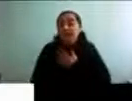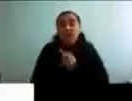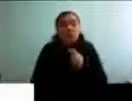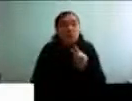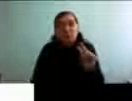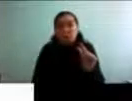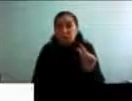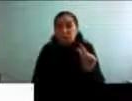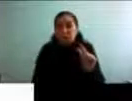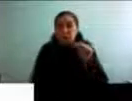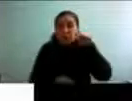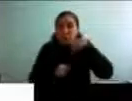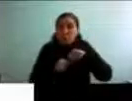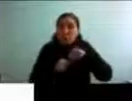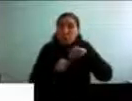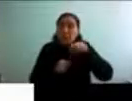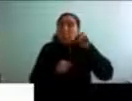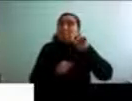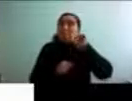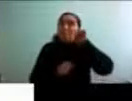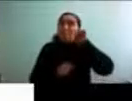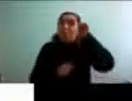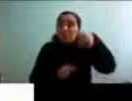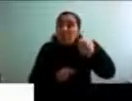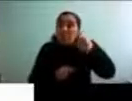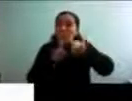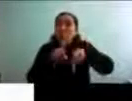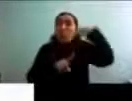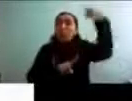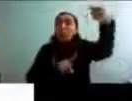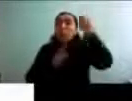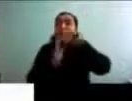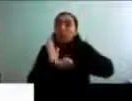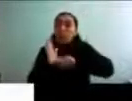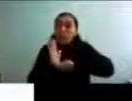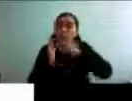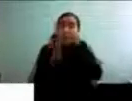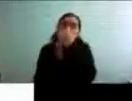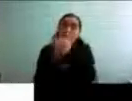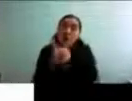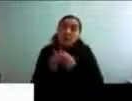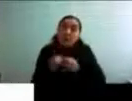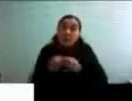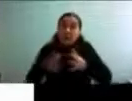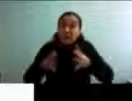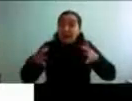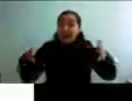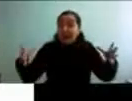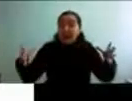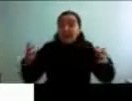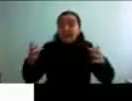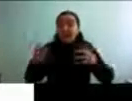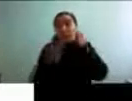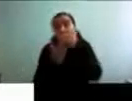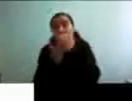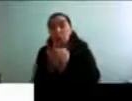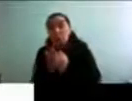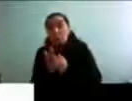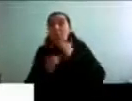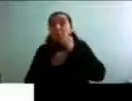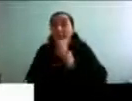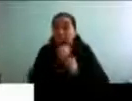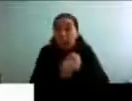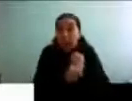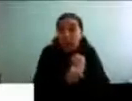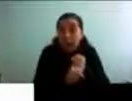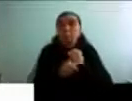de aquí a pasado mañana o de aquí al próximo mes o puede ser un proyecto más grande, a lo mejor de aquí a un par de años o de aquí a que